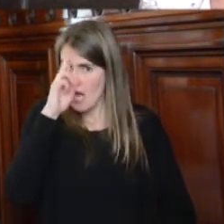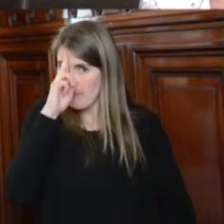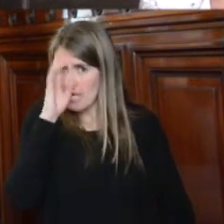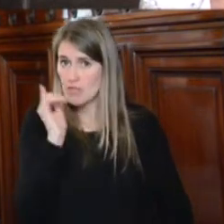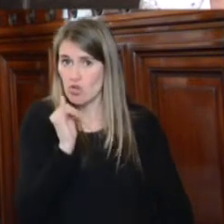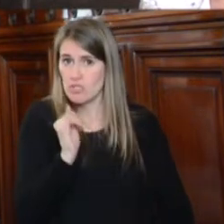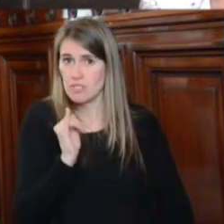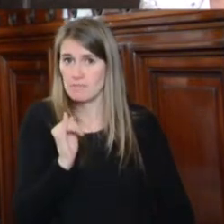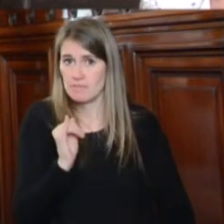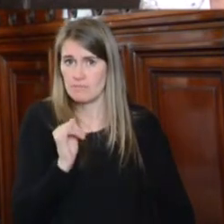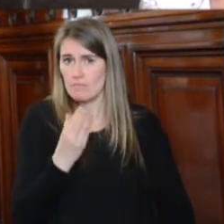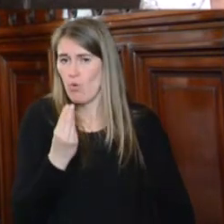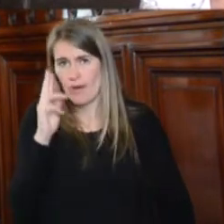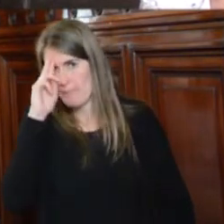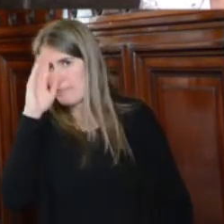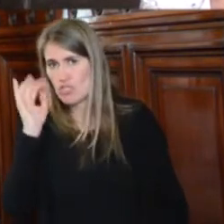fuero,